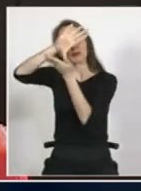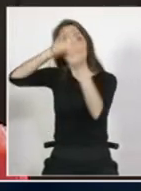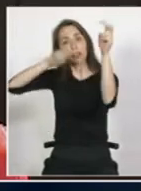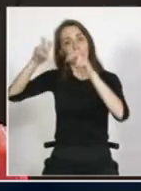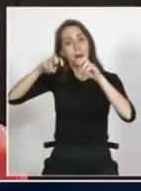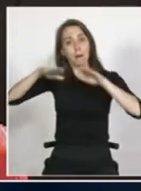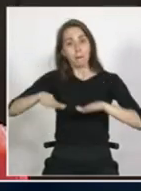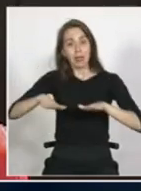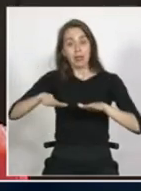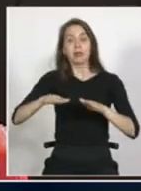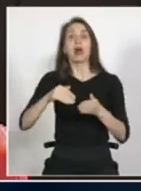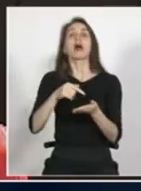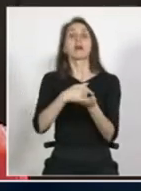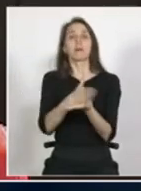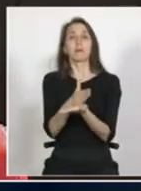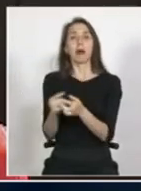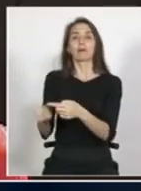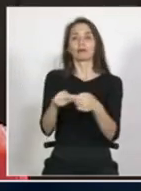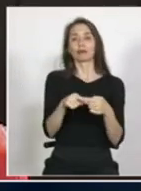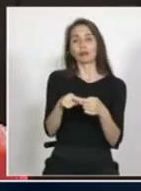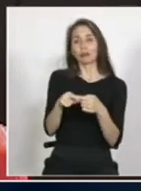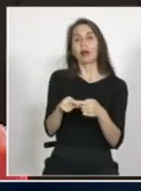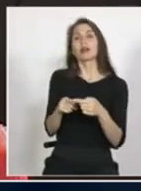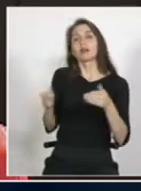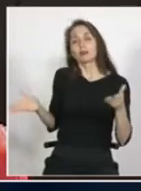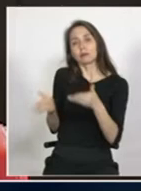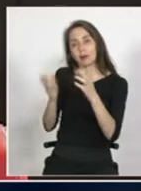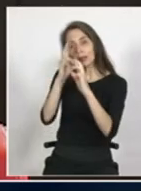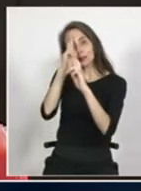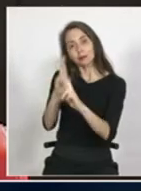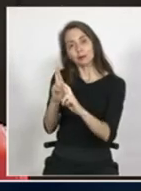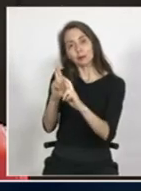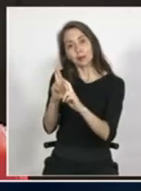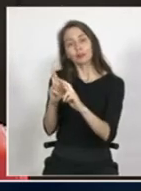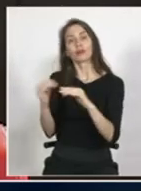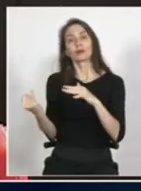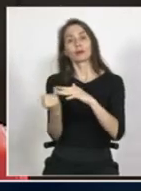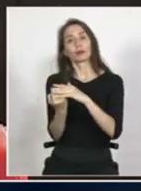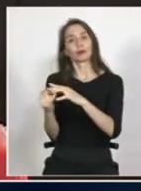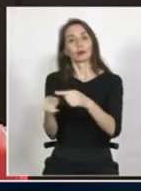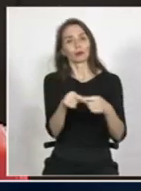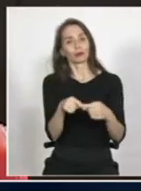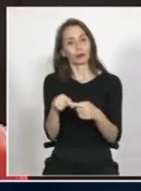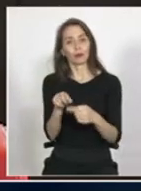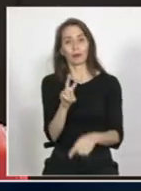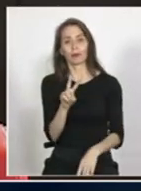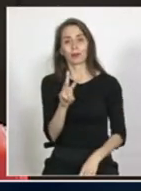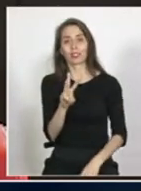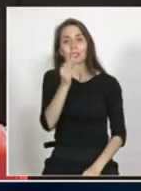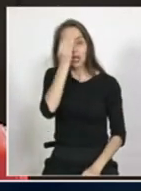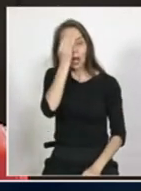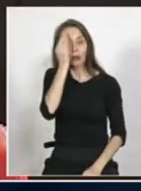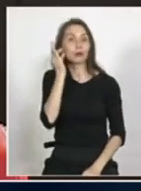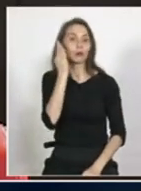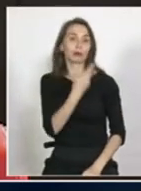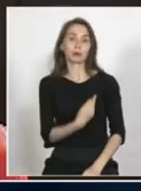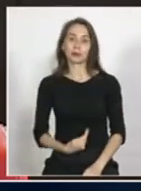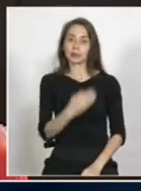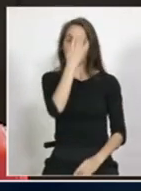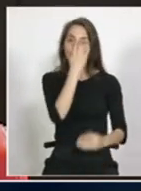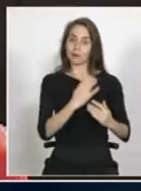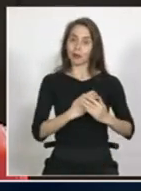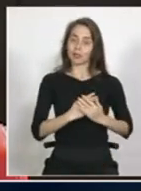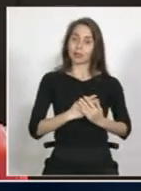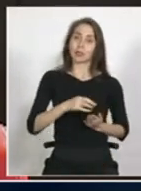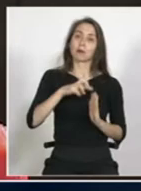apunte, entre otras cosas, a la promoción del respeto y la inclusión social. Asimismo, el 23 de agosto, la Presidenta Bachelet ingresó